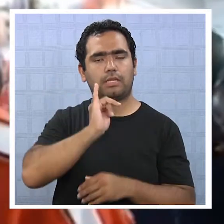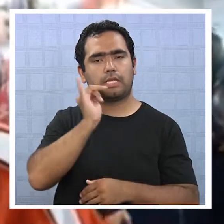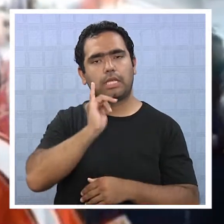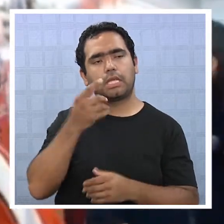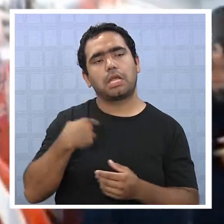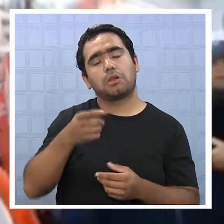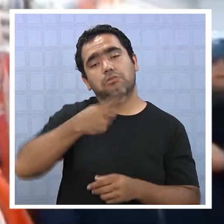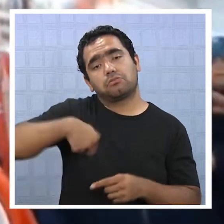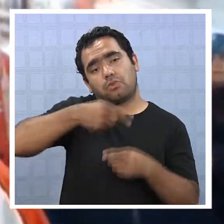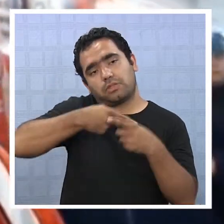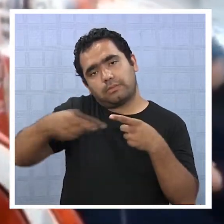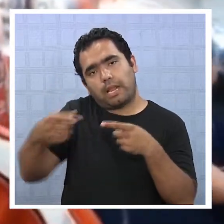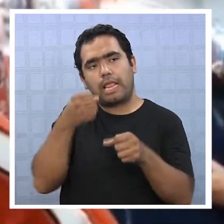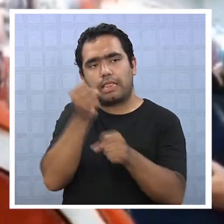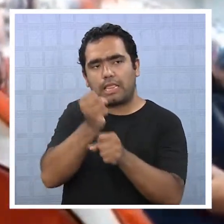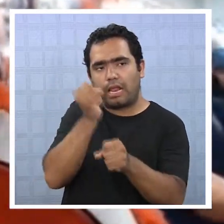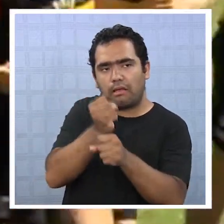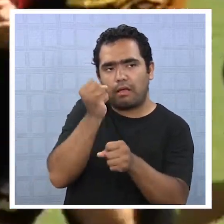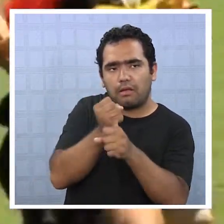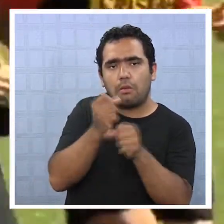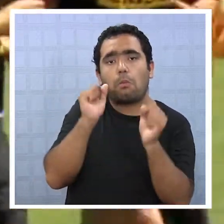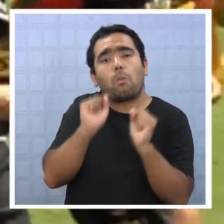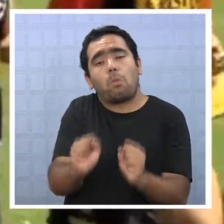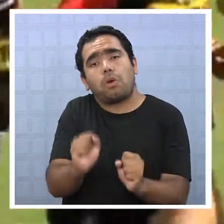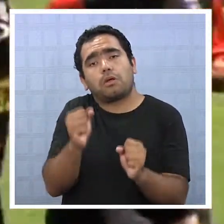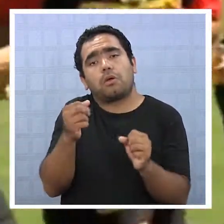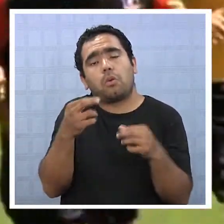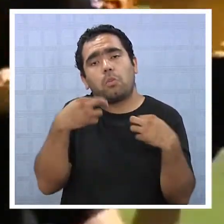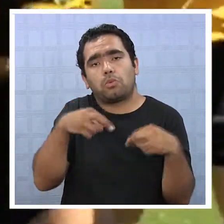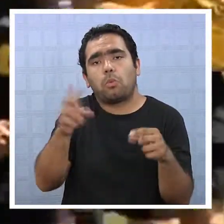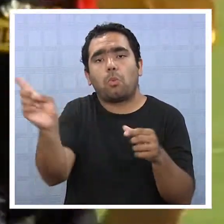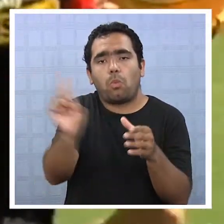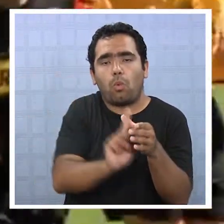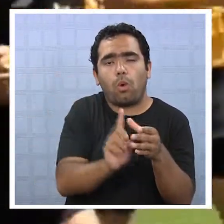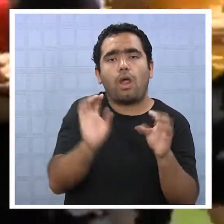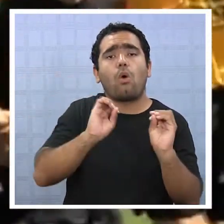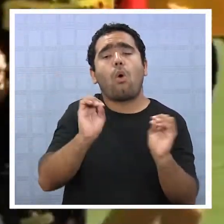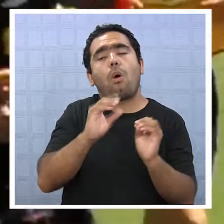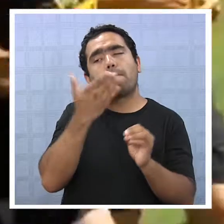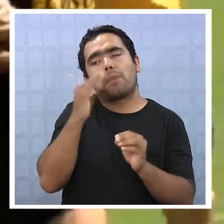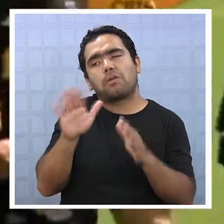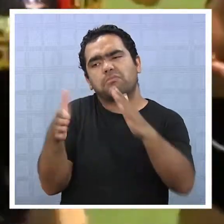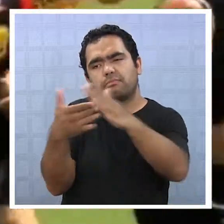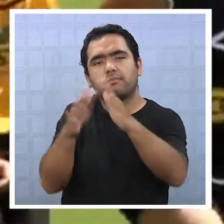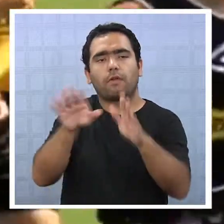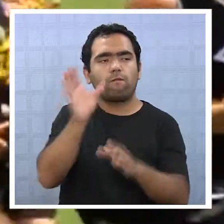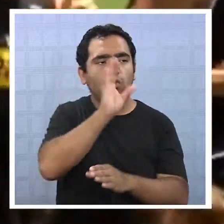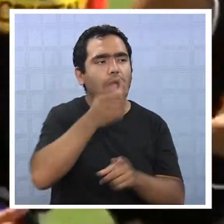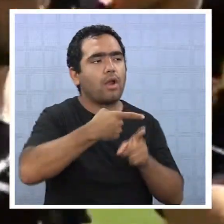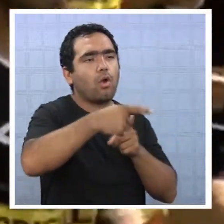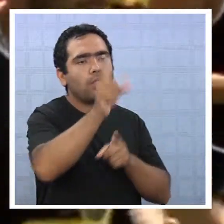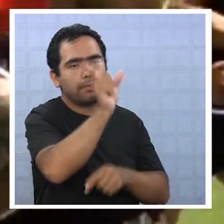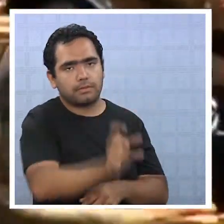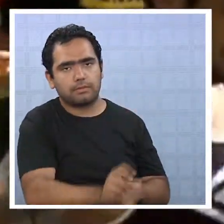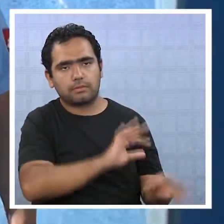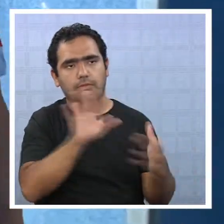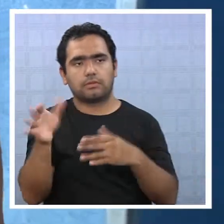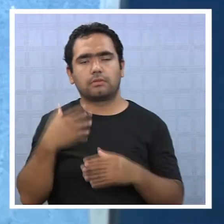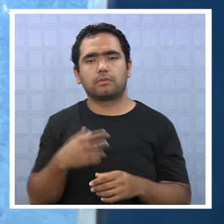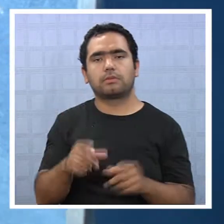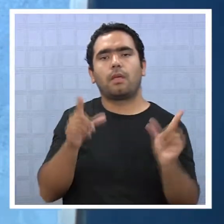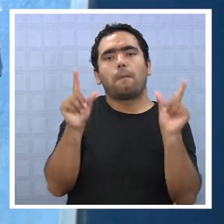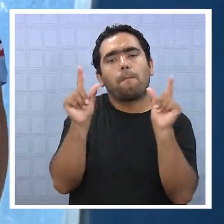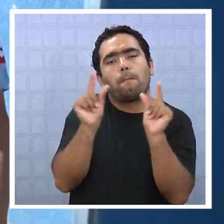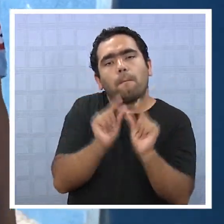Deportes Iquique, pero estamos trabajando durante esta semana en ver la posibilidad de que el jugador pueda llegar acá o si no buscar otra alternativa.